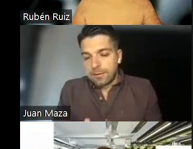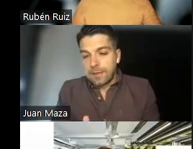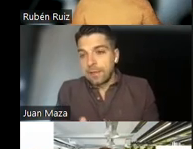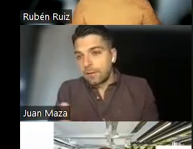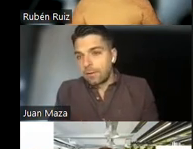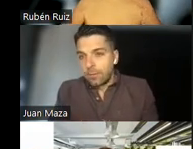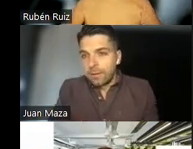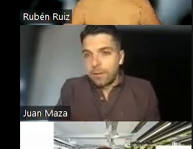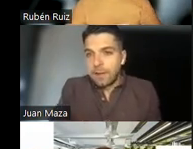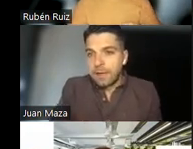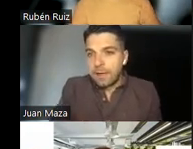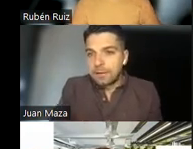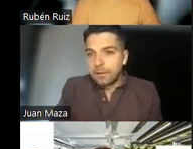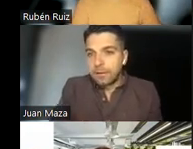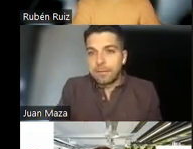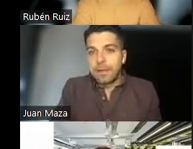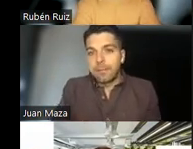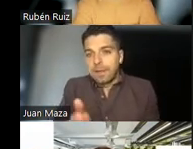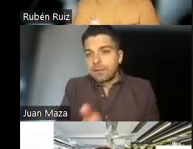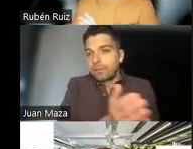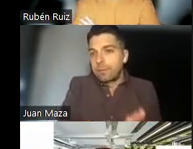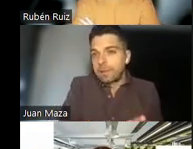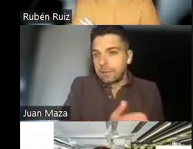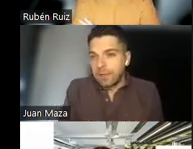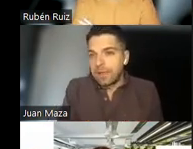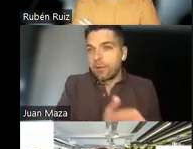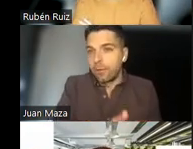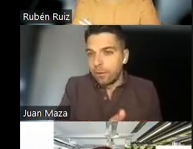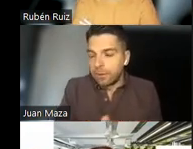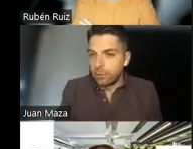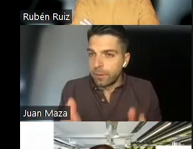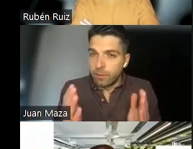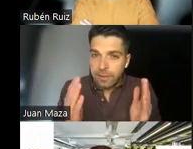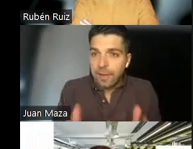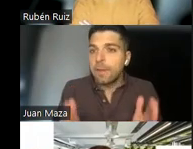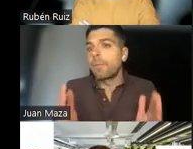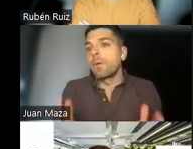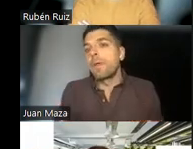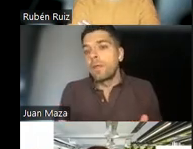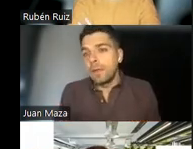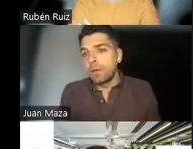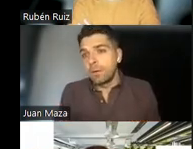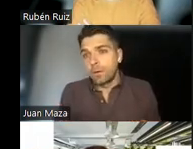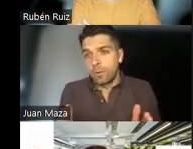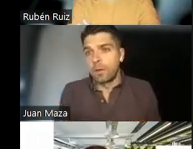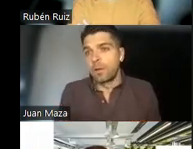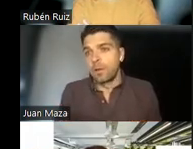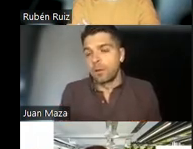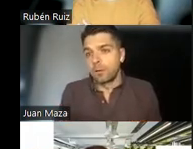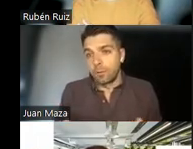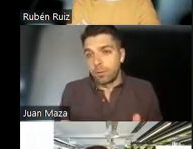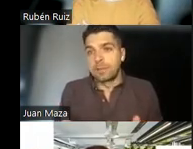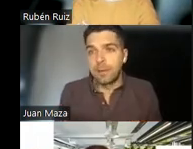Lo que pasa es que, como bien decía anteriormente Mar, viene la segunda parte, que es el reconocimiento. Pero nadie puede deciros, como